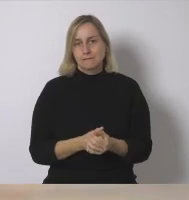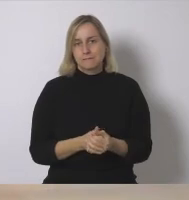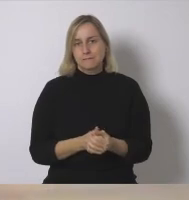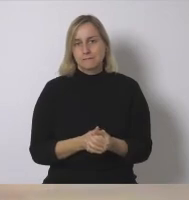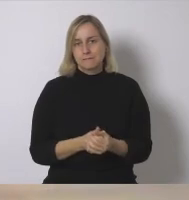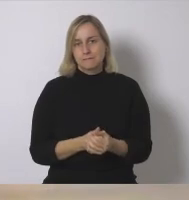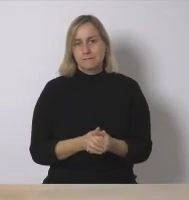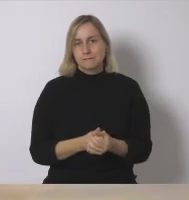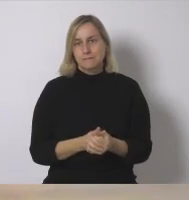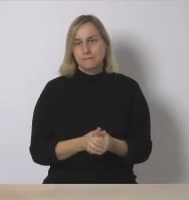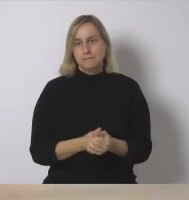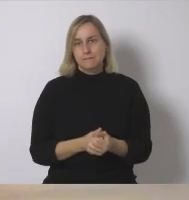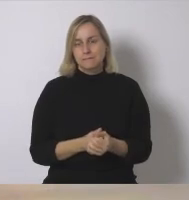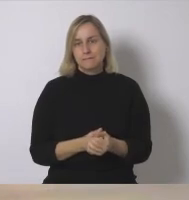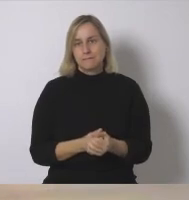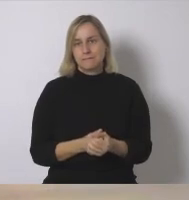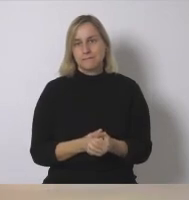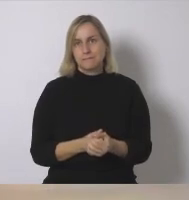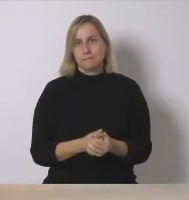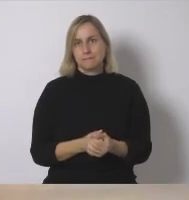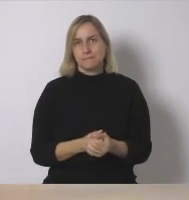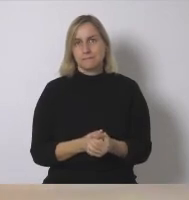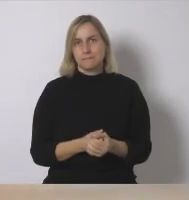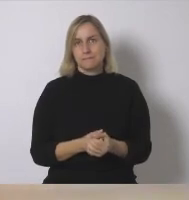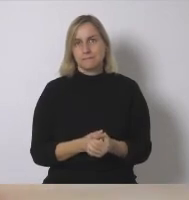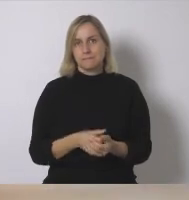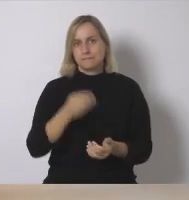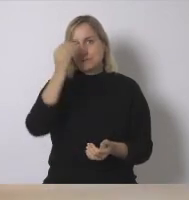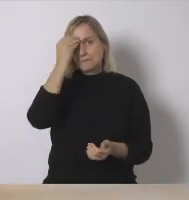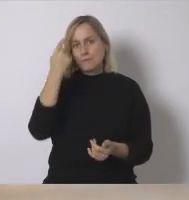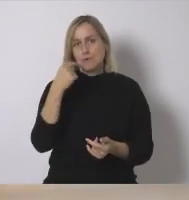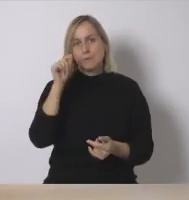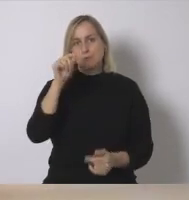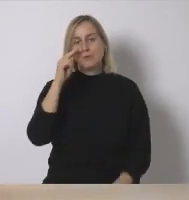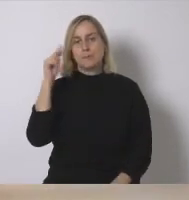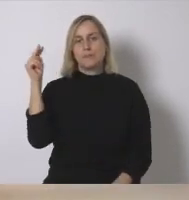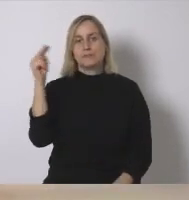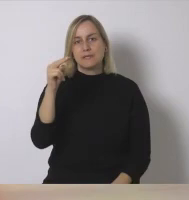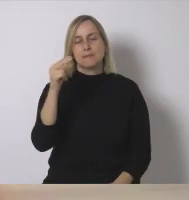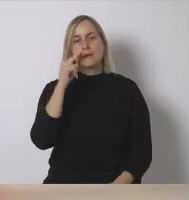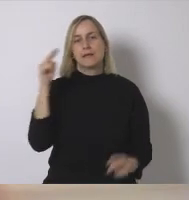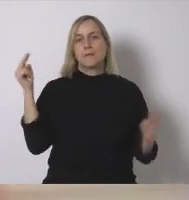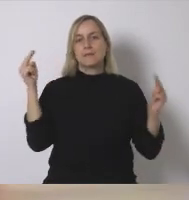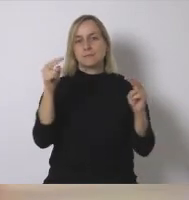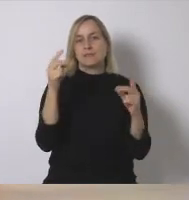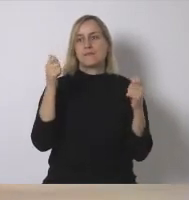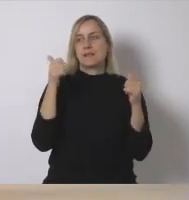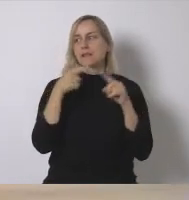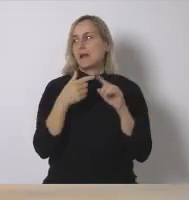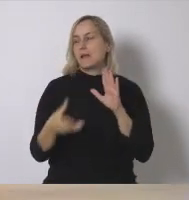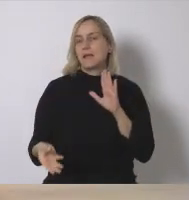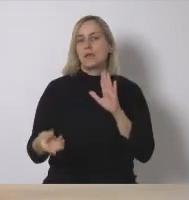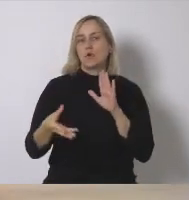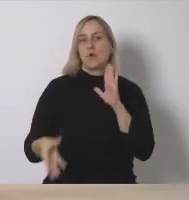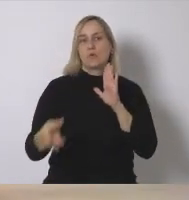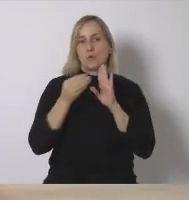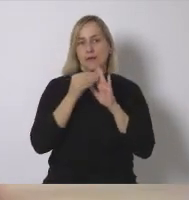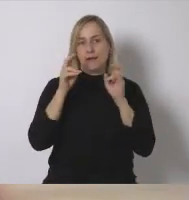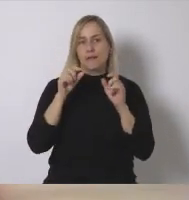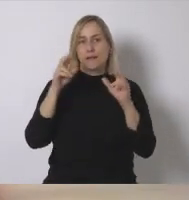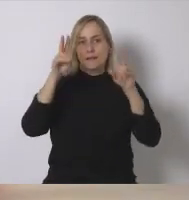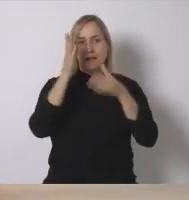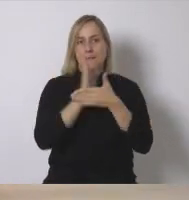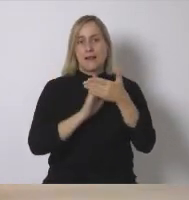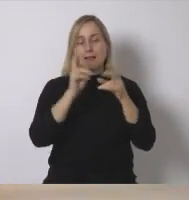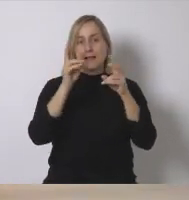es una una de las creo que de las perspectivas que necesitaría incorporar el tema energético la